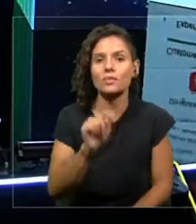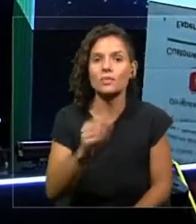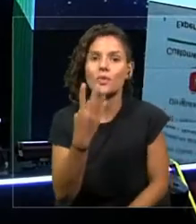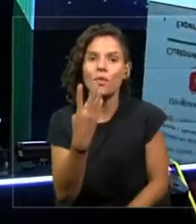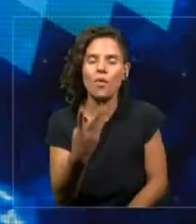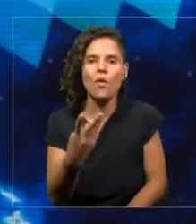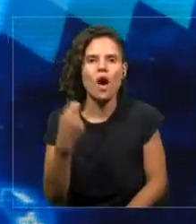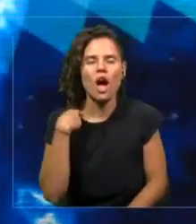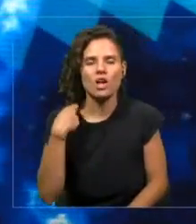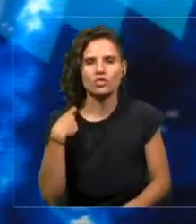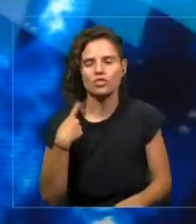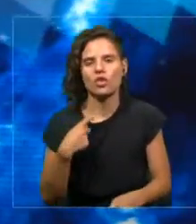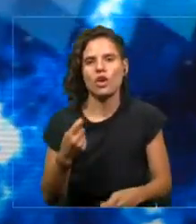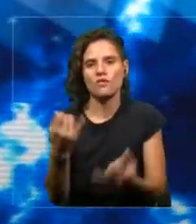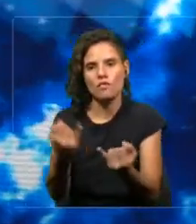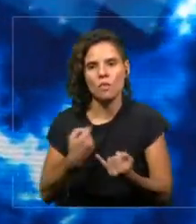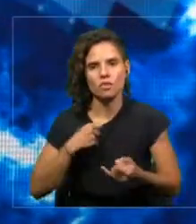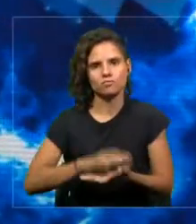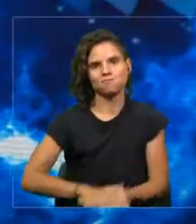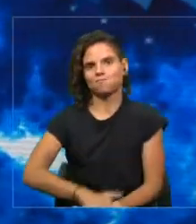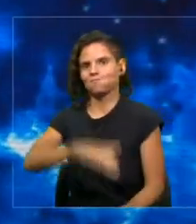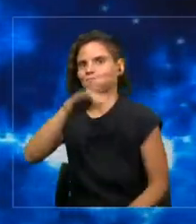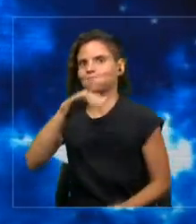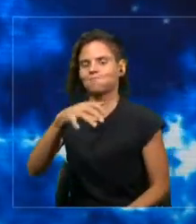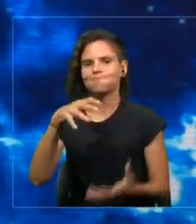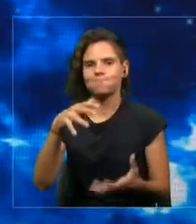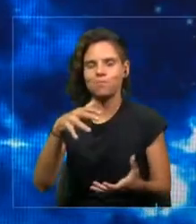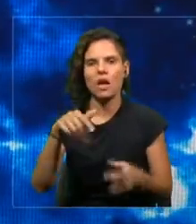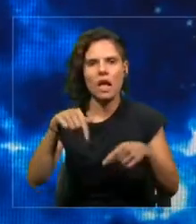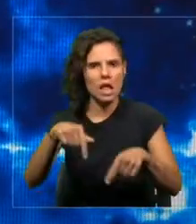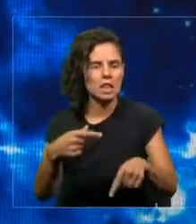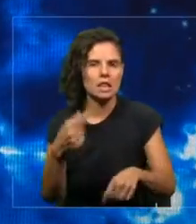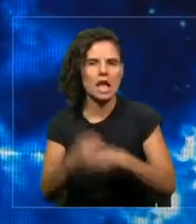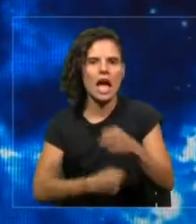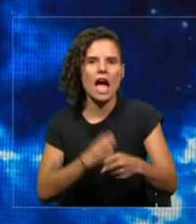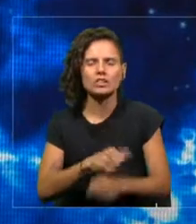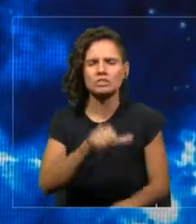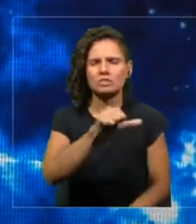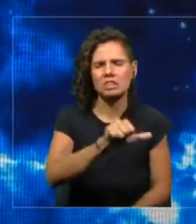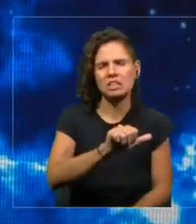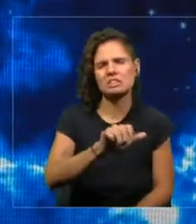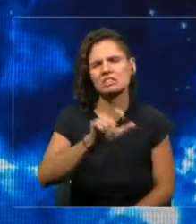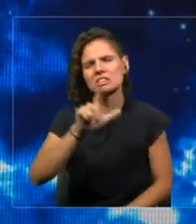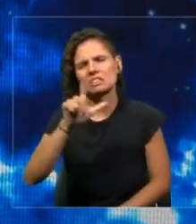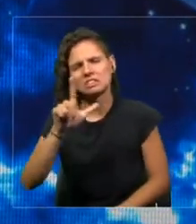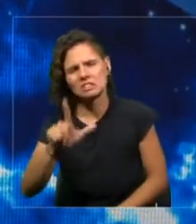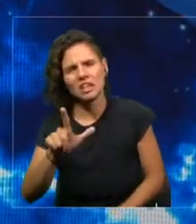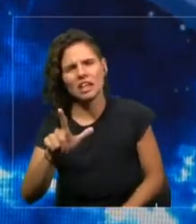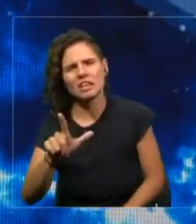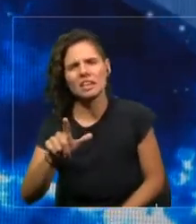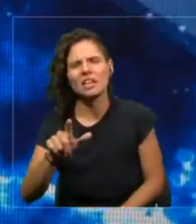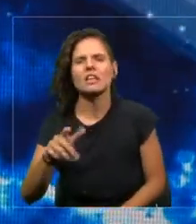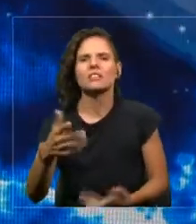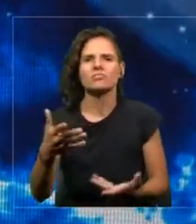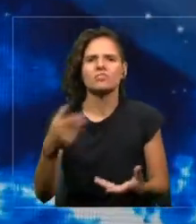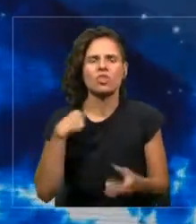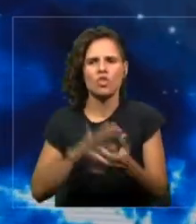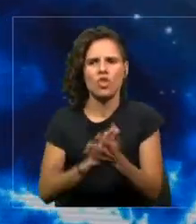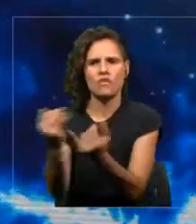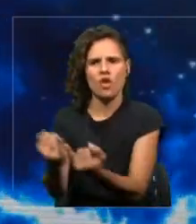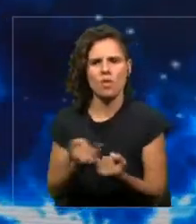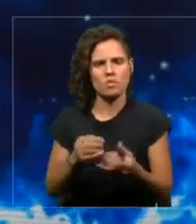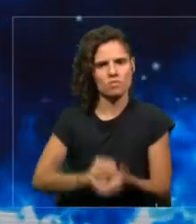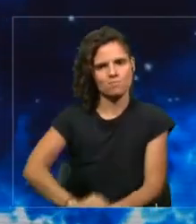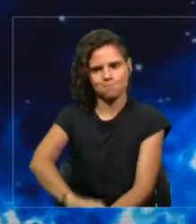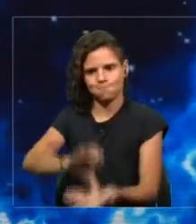Este año 2020 vamos a estar cerrando entre 6 y 7 zettabytes de información. Pero en el año 2025 vamos a